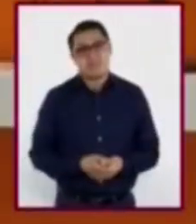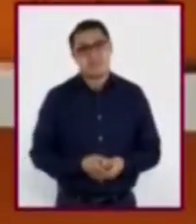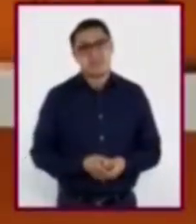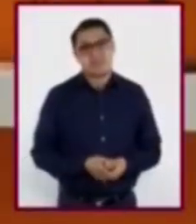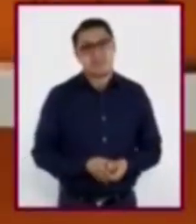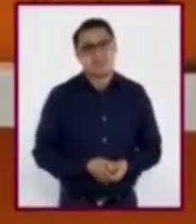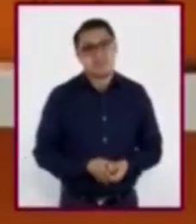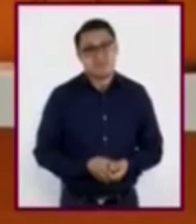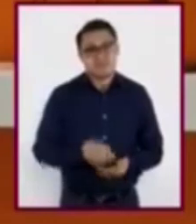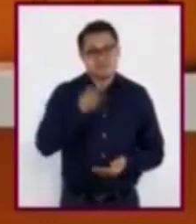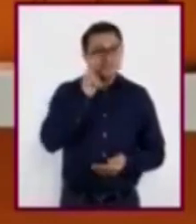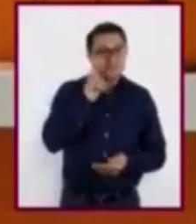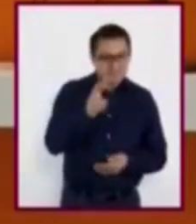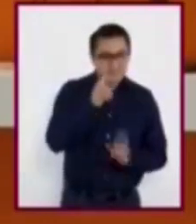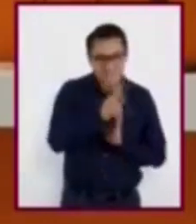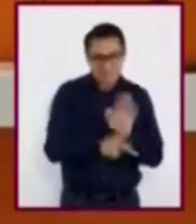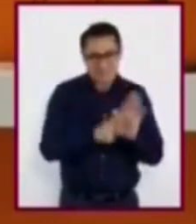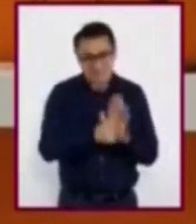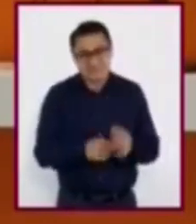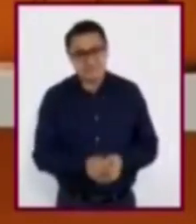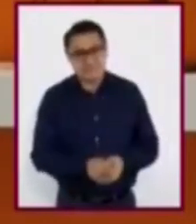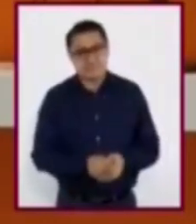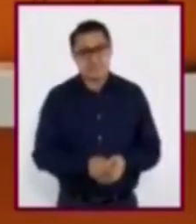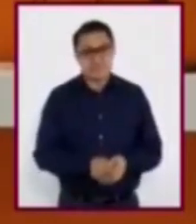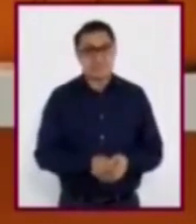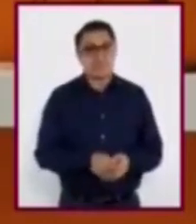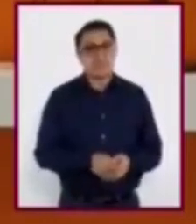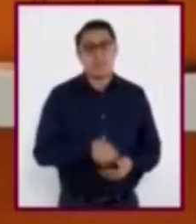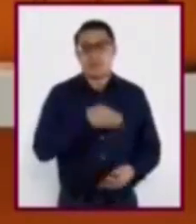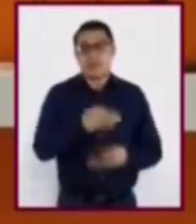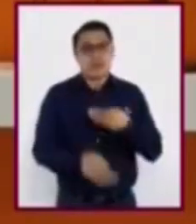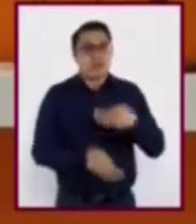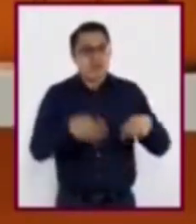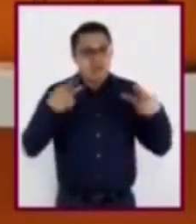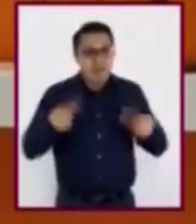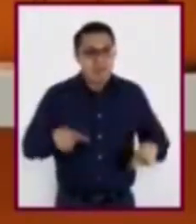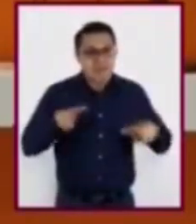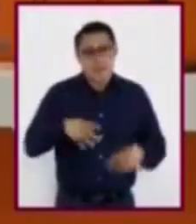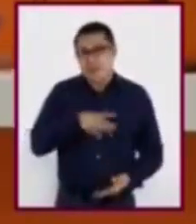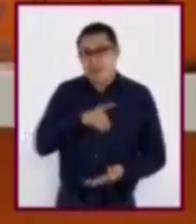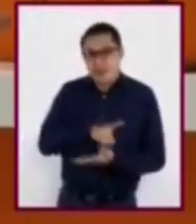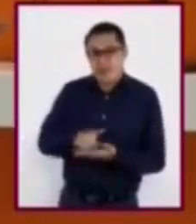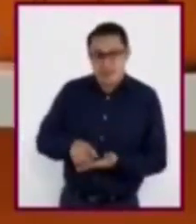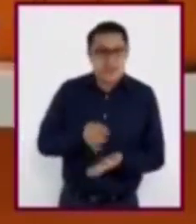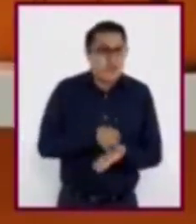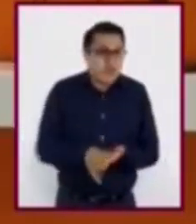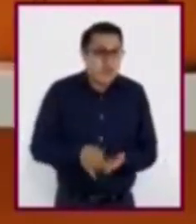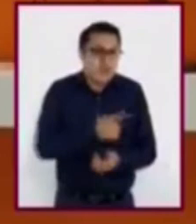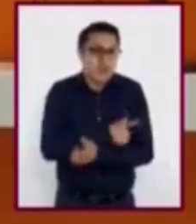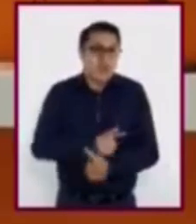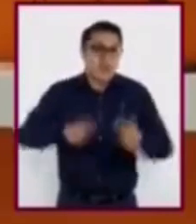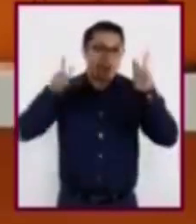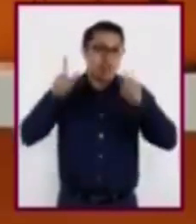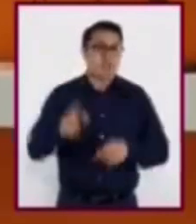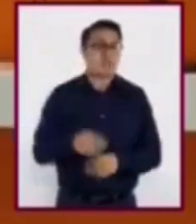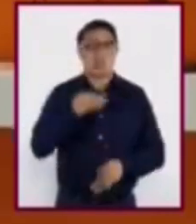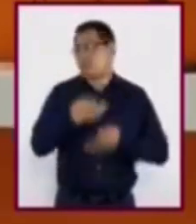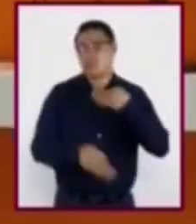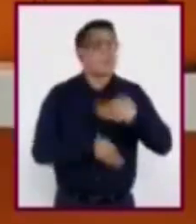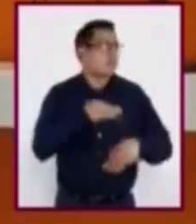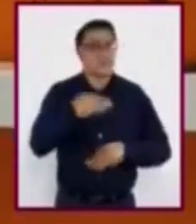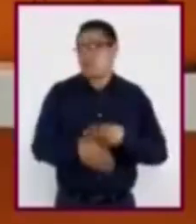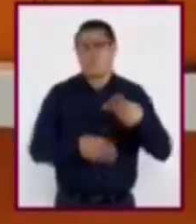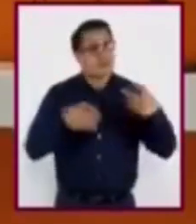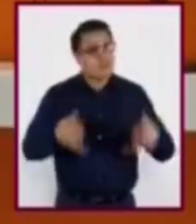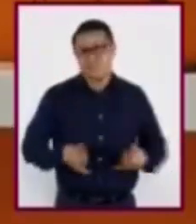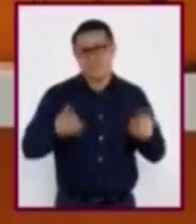Como pudieron observar en el video, a pesar de que todas las personas tenemos derecho a decidir en libertad, no a todas las